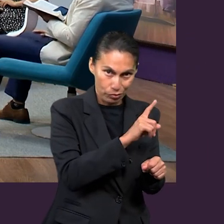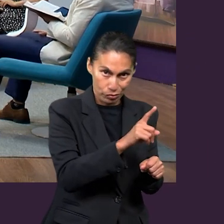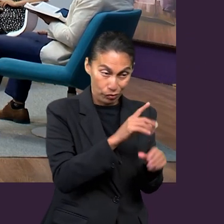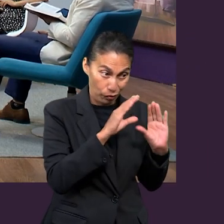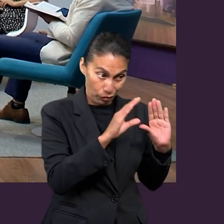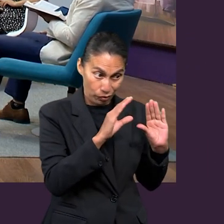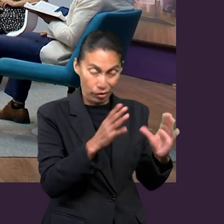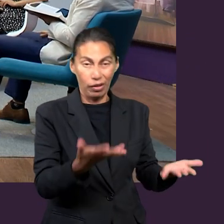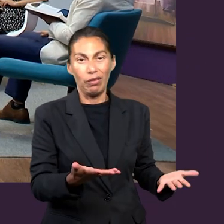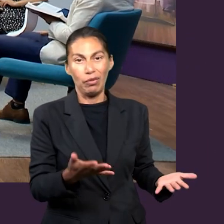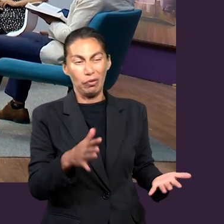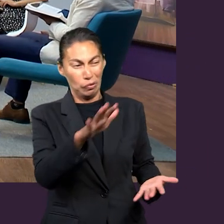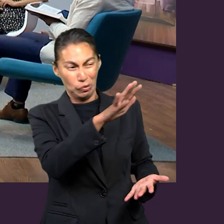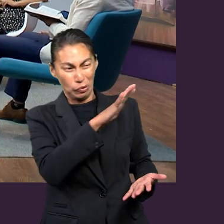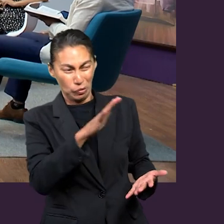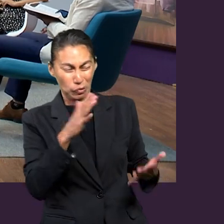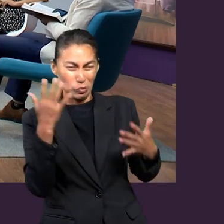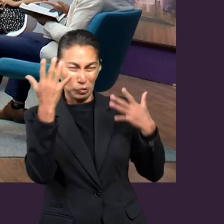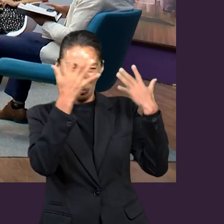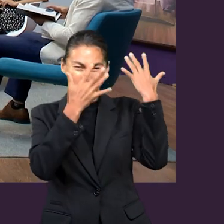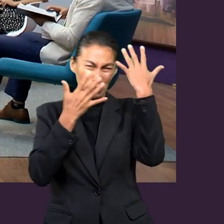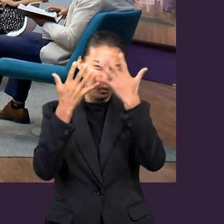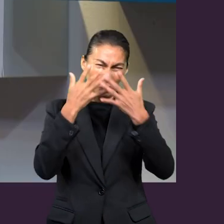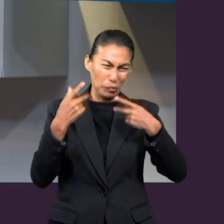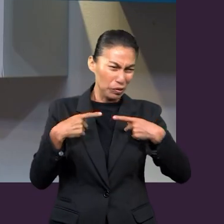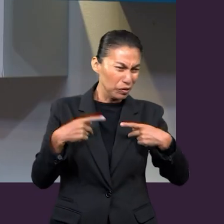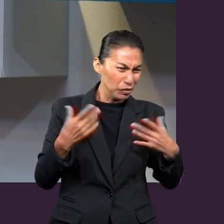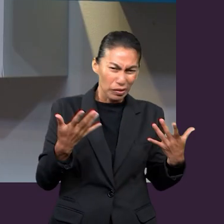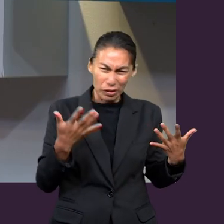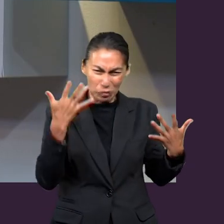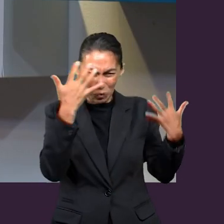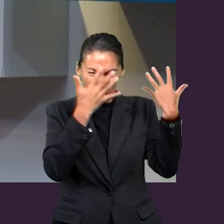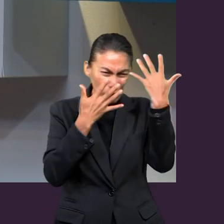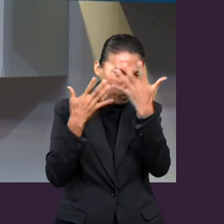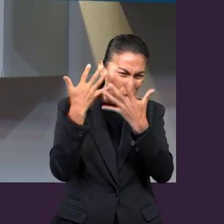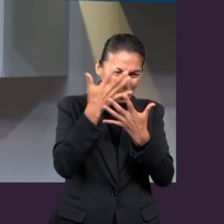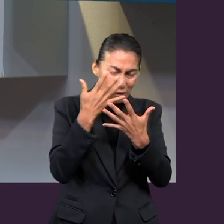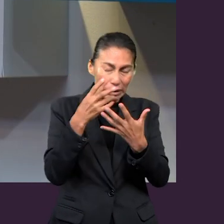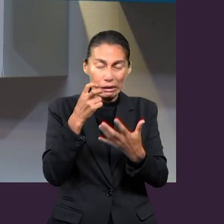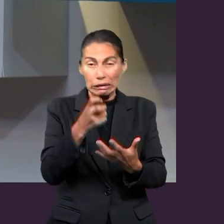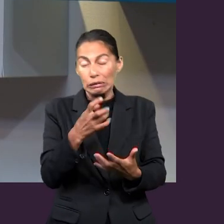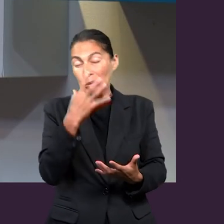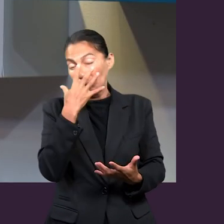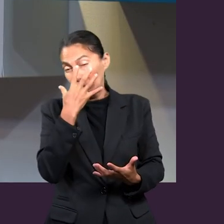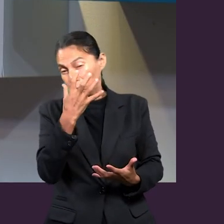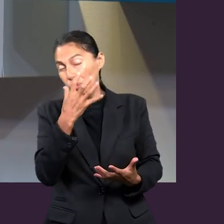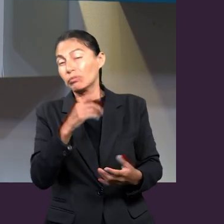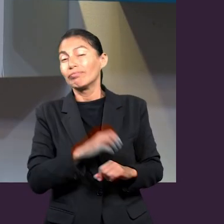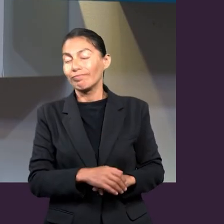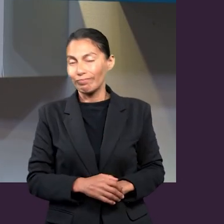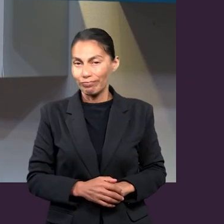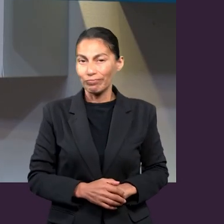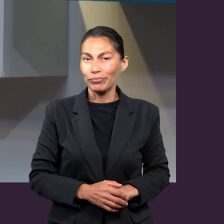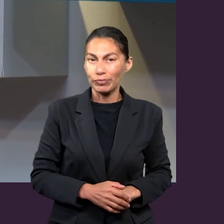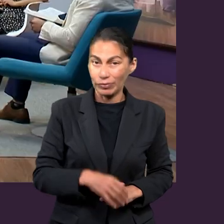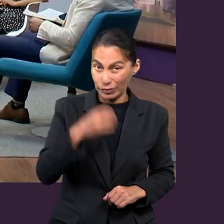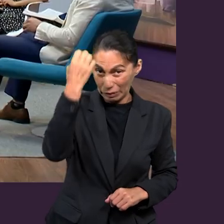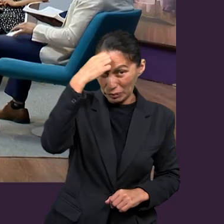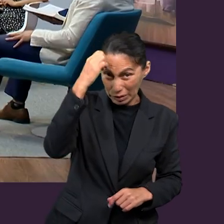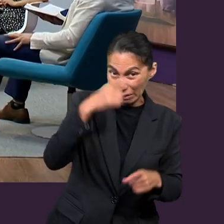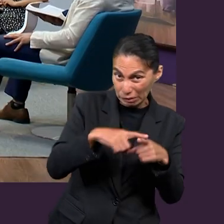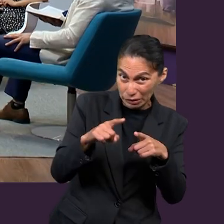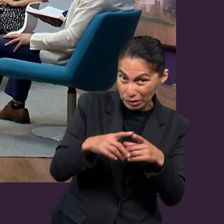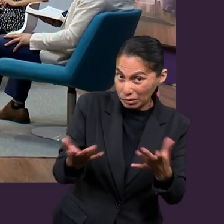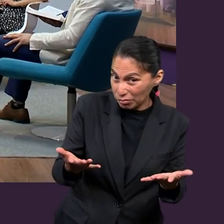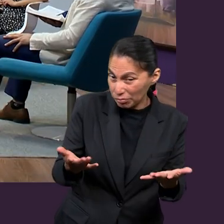en nuestras vidas? Hoy en día, la sociedad está bastante confundida, bastante confusa. ¿Qué opináis en esto? ¿Os habéis